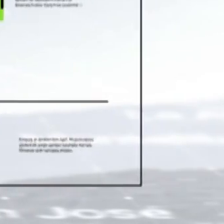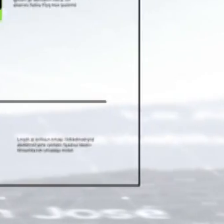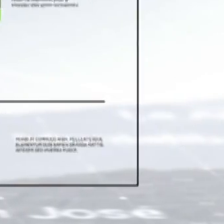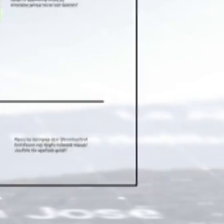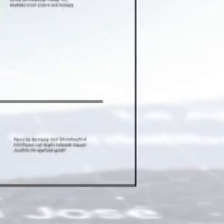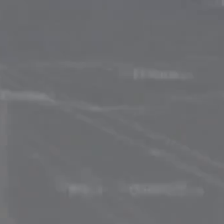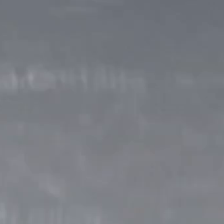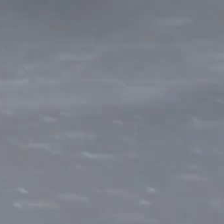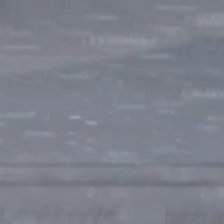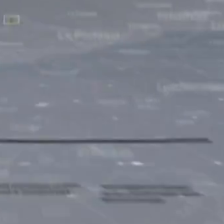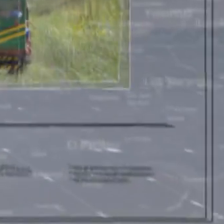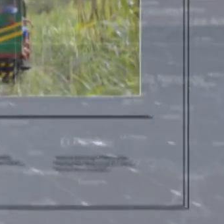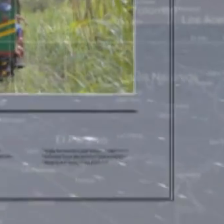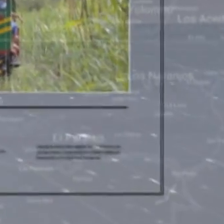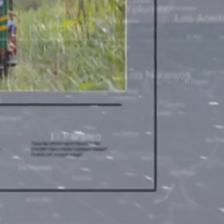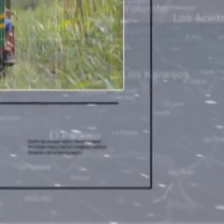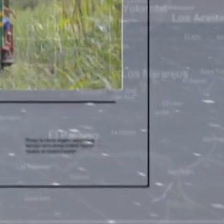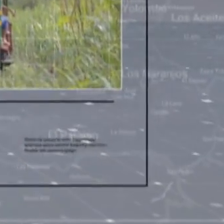¡Gracias! ¡Gracias!